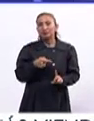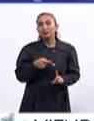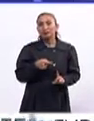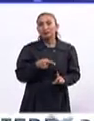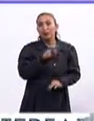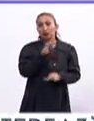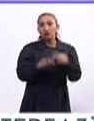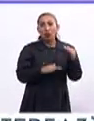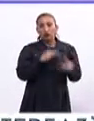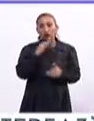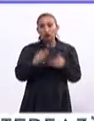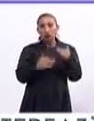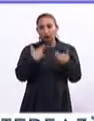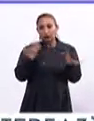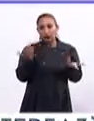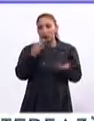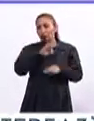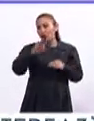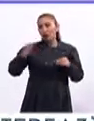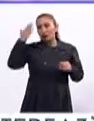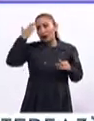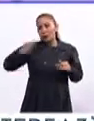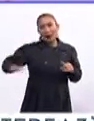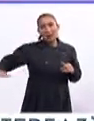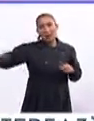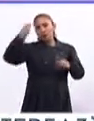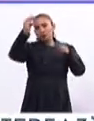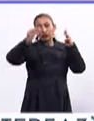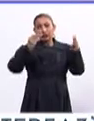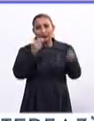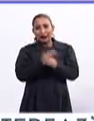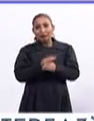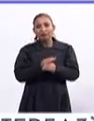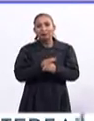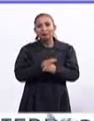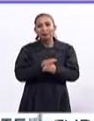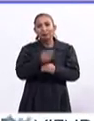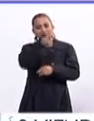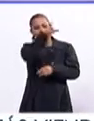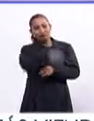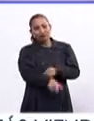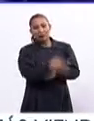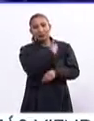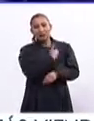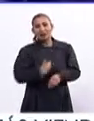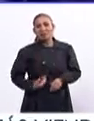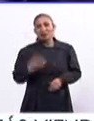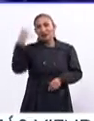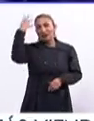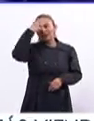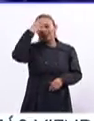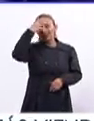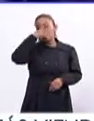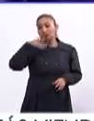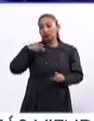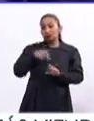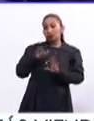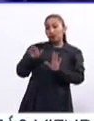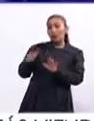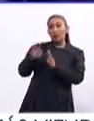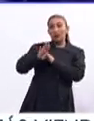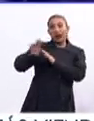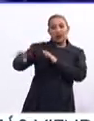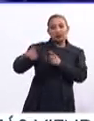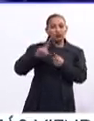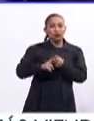obviamente, pues todos, es del dominio popular, mundial, la postura del presidente Donald Trump con respecto a la